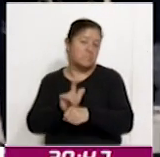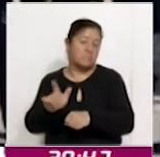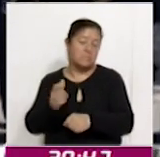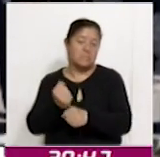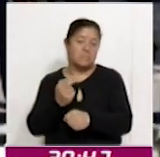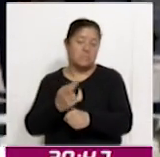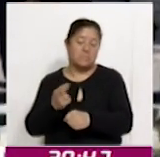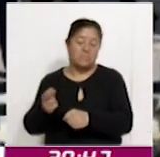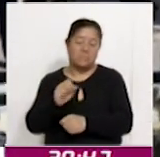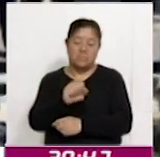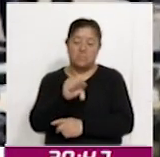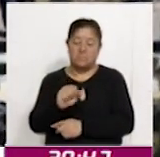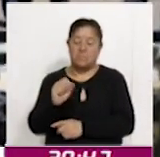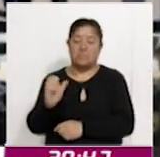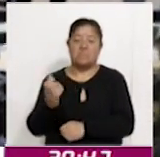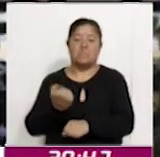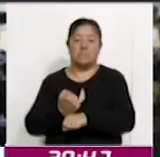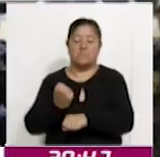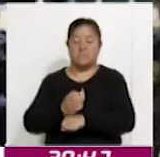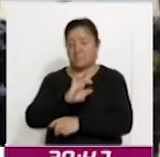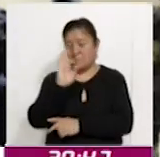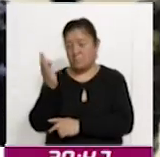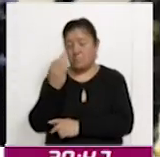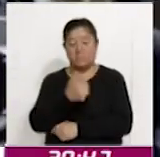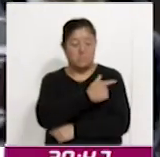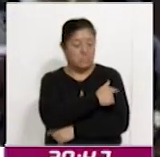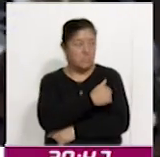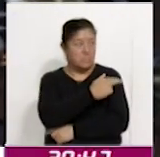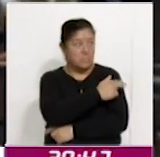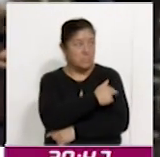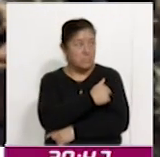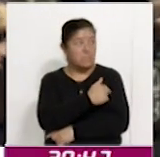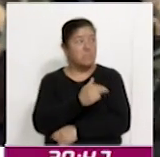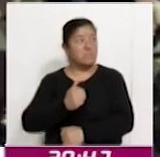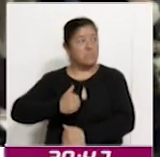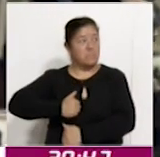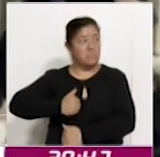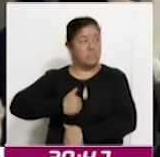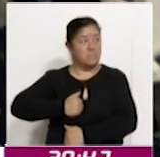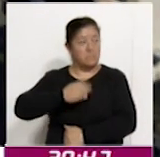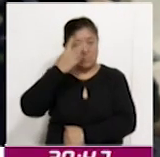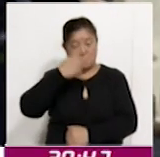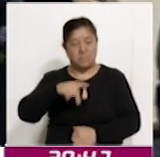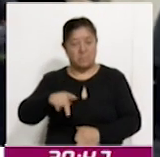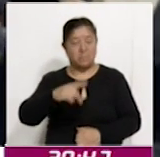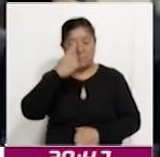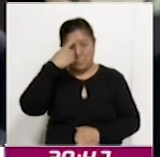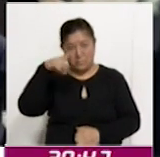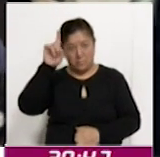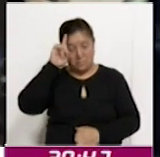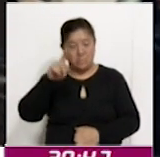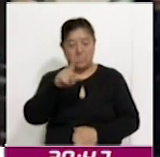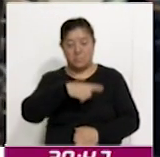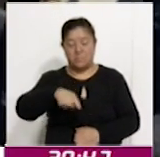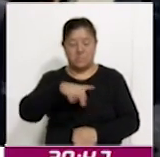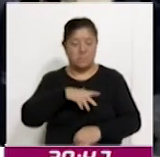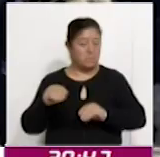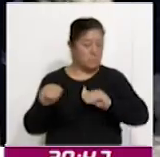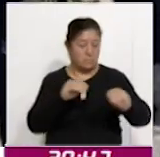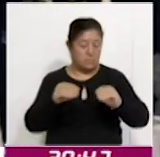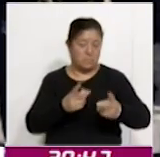la Secretaría de Seguridad Estatal y de la Federal, de la Guardia Nacional, el Ejército Mexicano y de la Marina, quienes se movilizaron